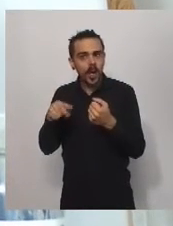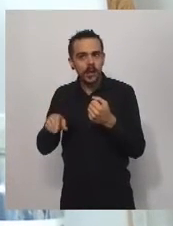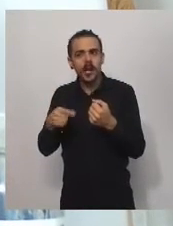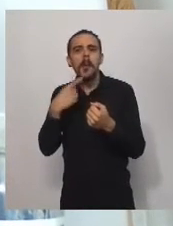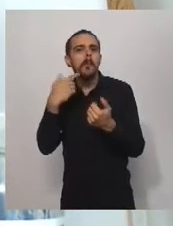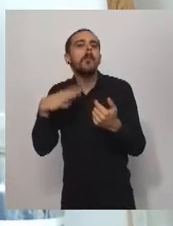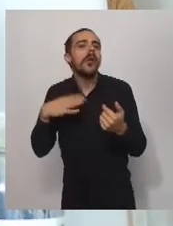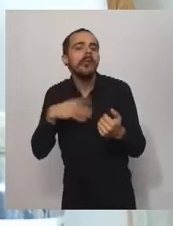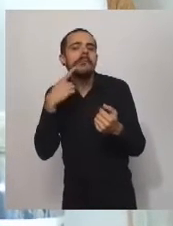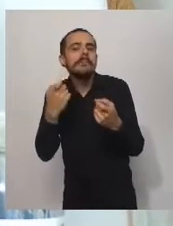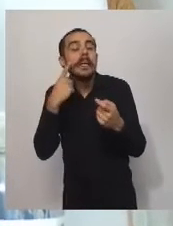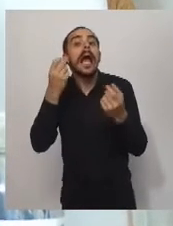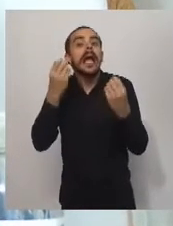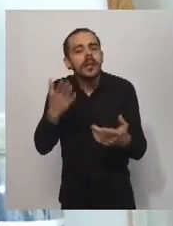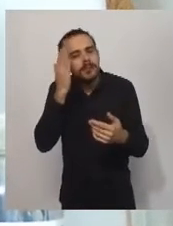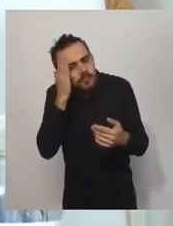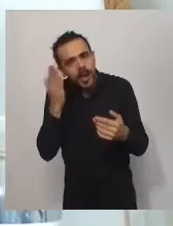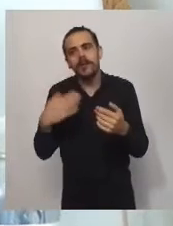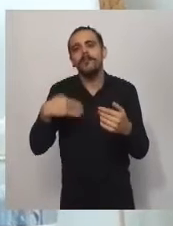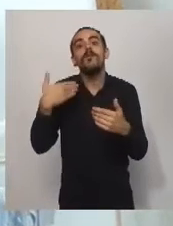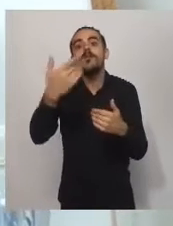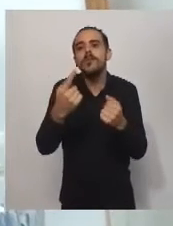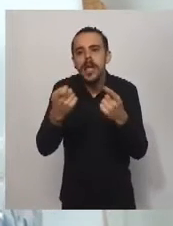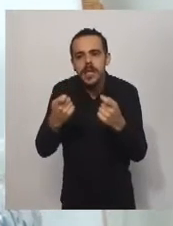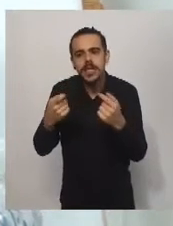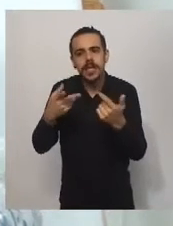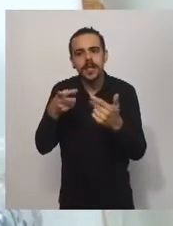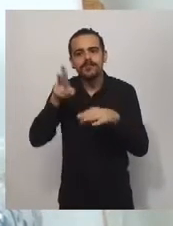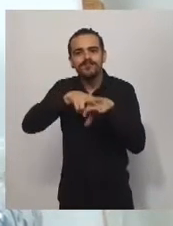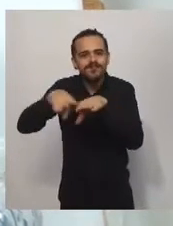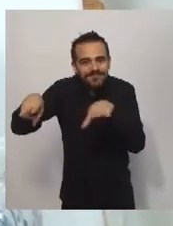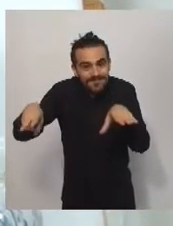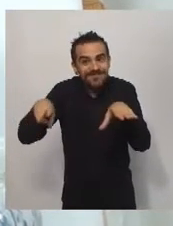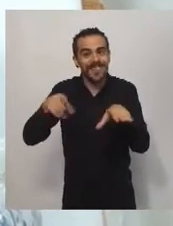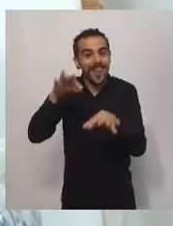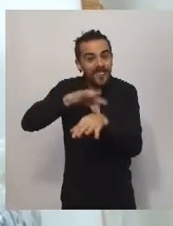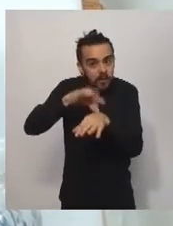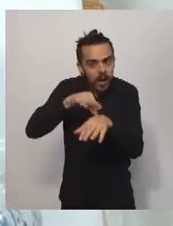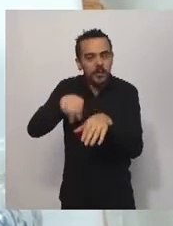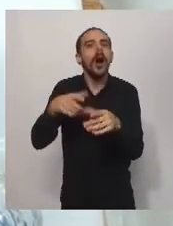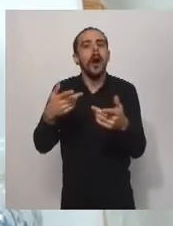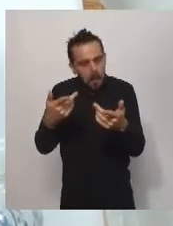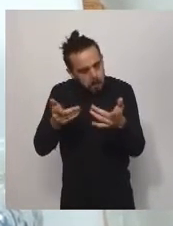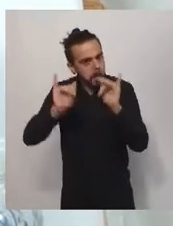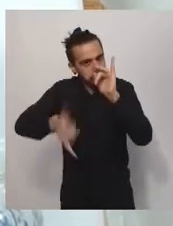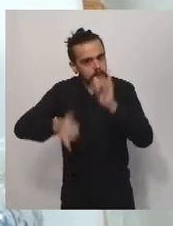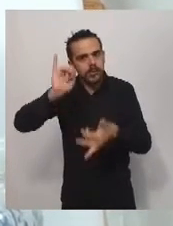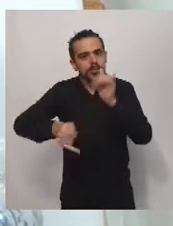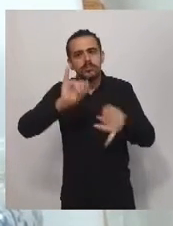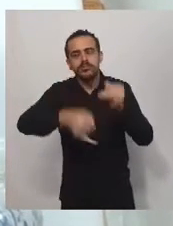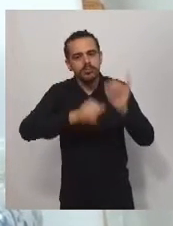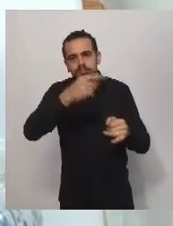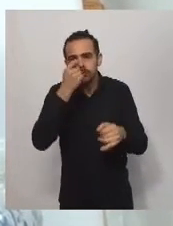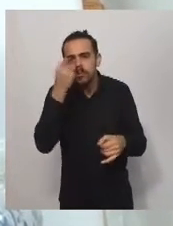deportivas entrerrianos. En esto quiero agradecer también el trabajo conjunto una vez más con todos los municipios